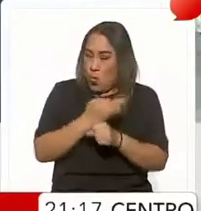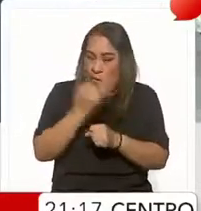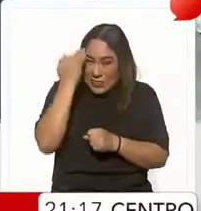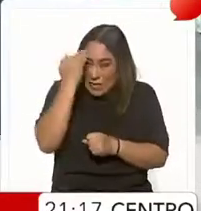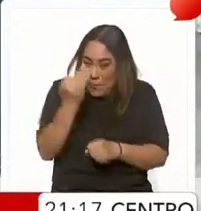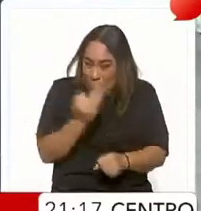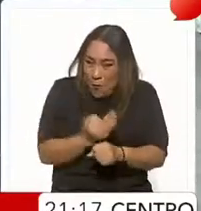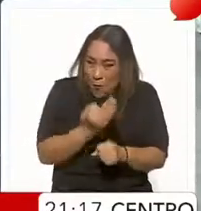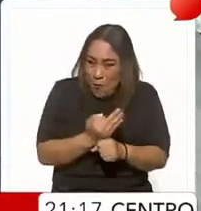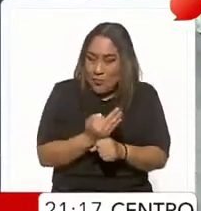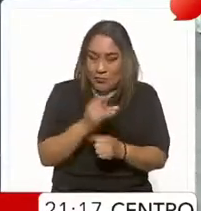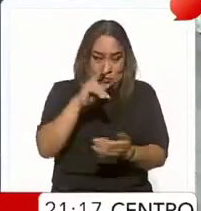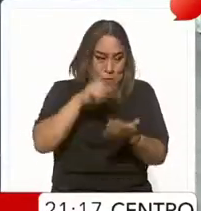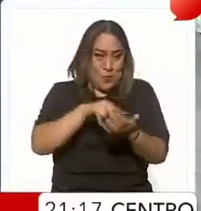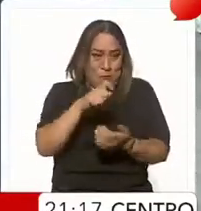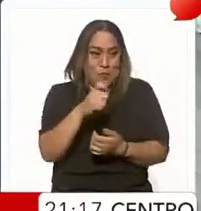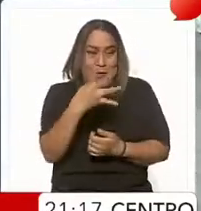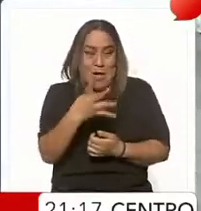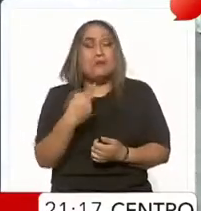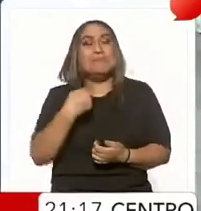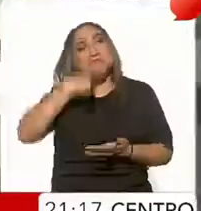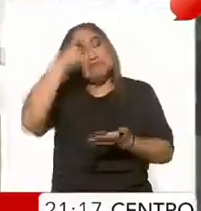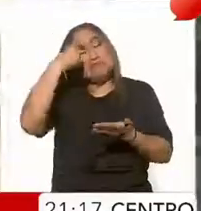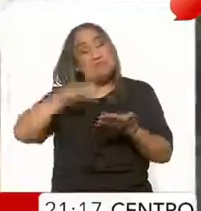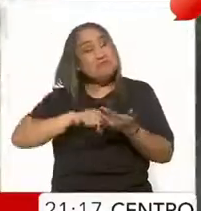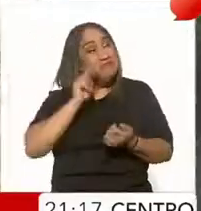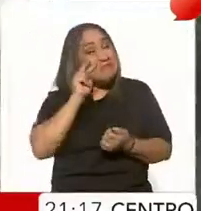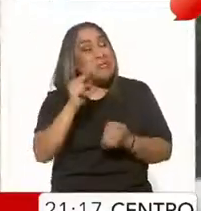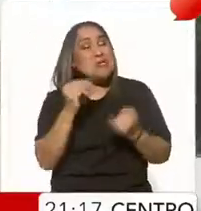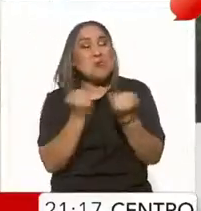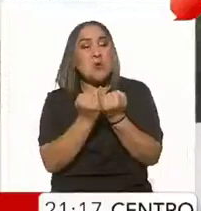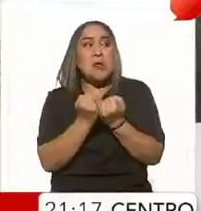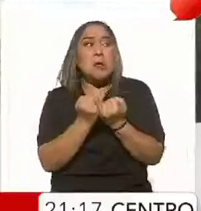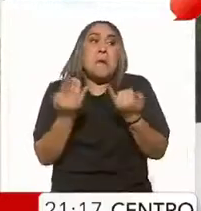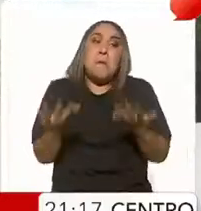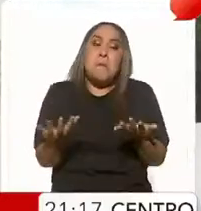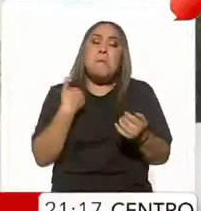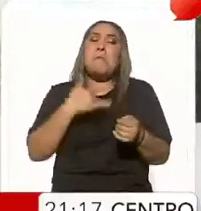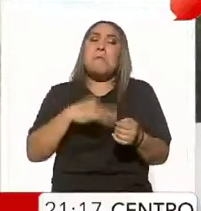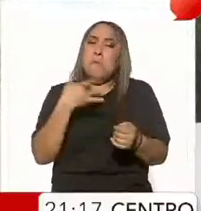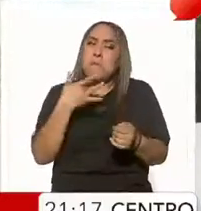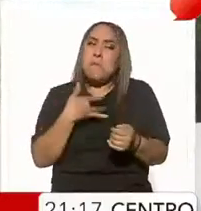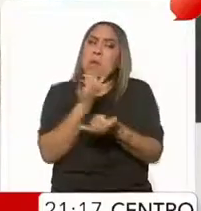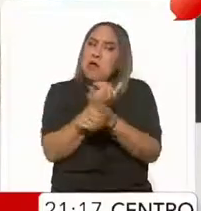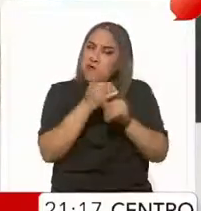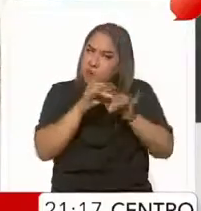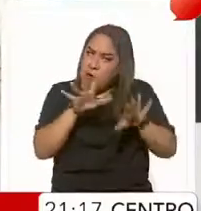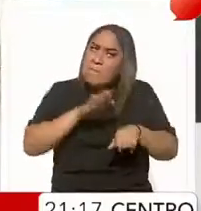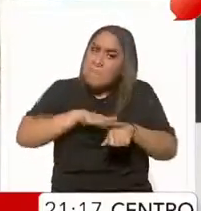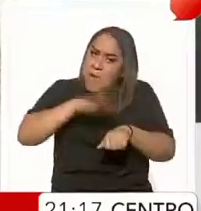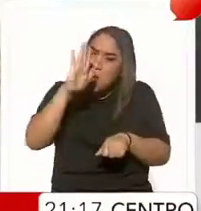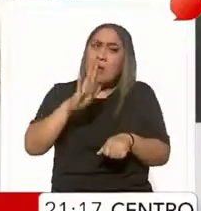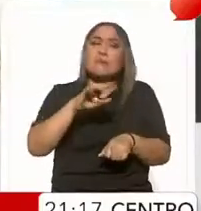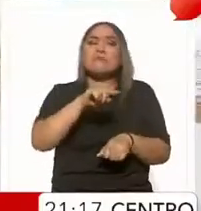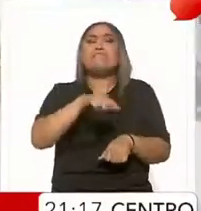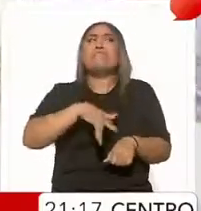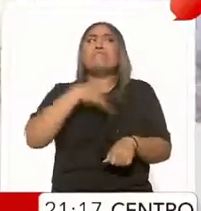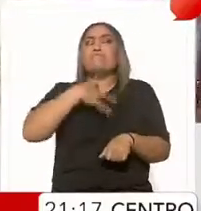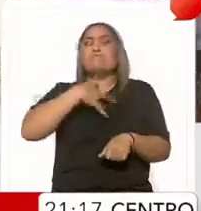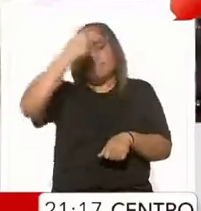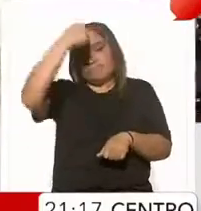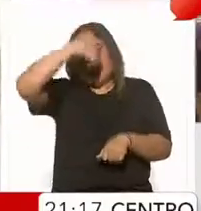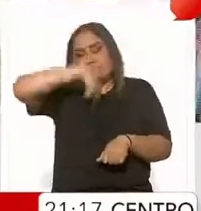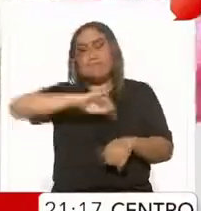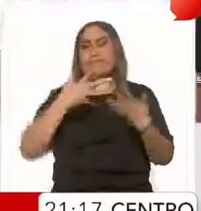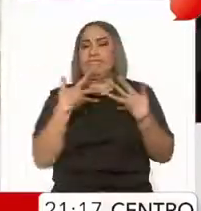año 2024 yo creo que seguimos igual. Un más informado, un poco más consciente de nuestro entorno,